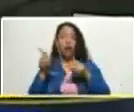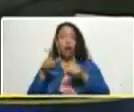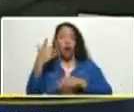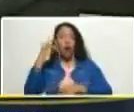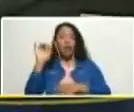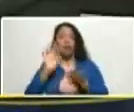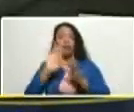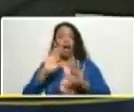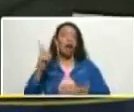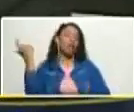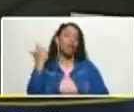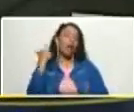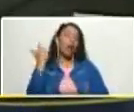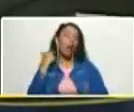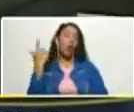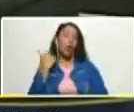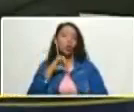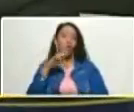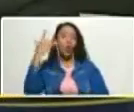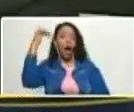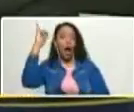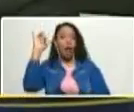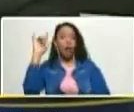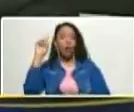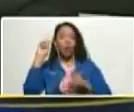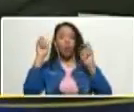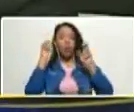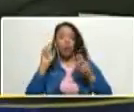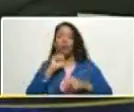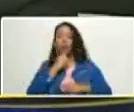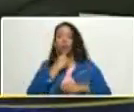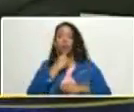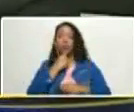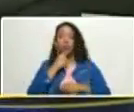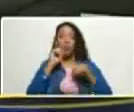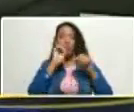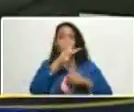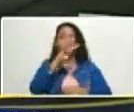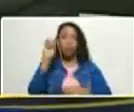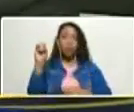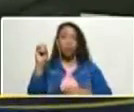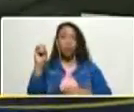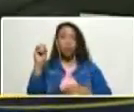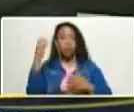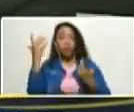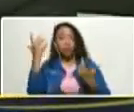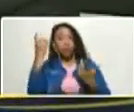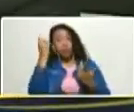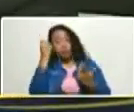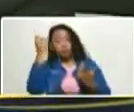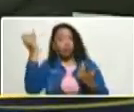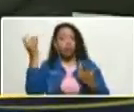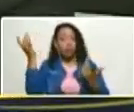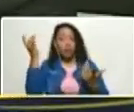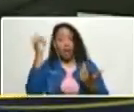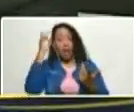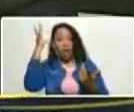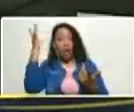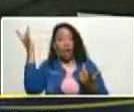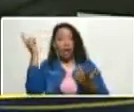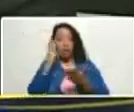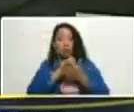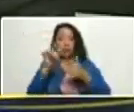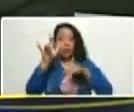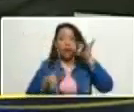obsoletos nosotros tenemos un código de comercio que data de la década del 40 cuando no se había ni siquiera inventado la máquina de escribir